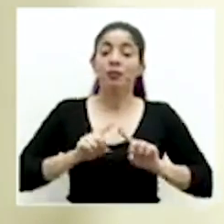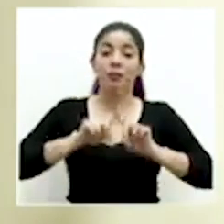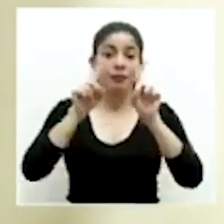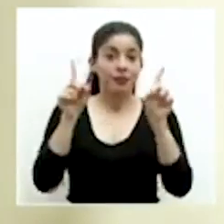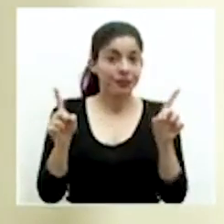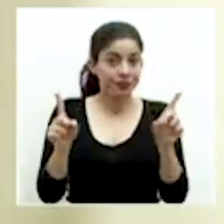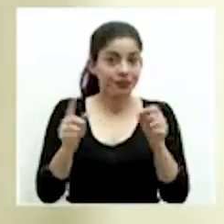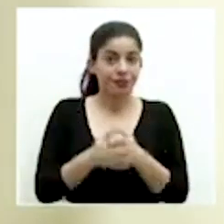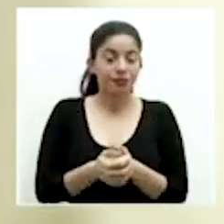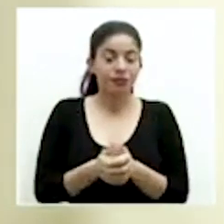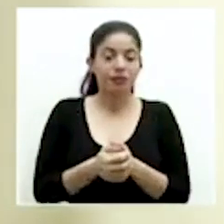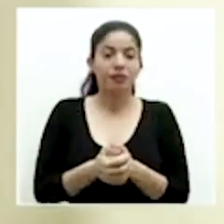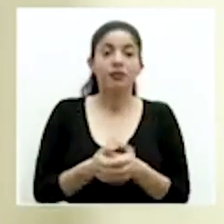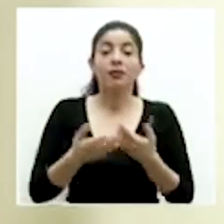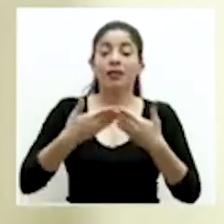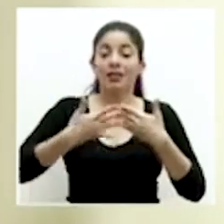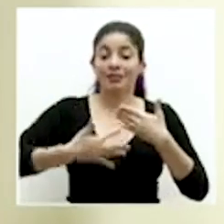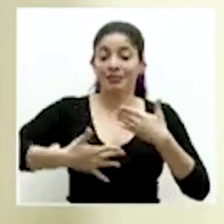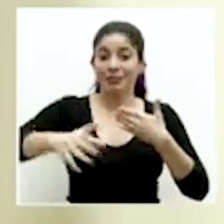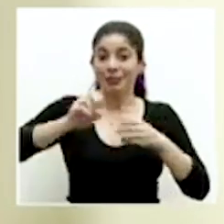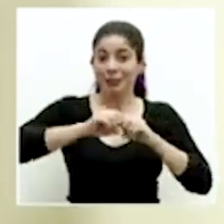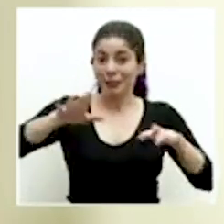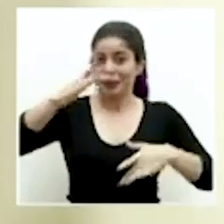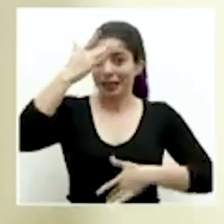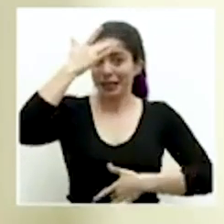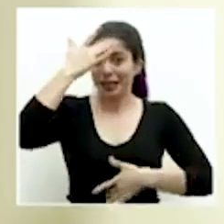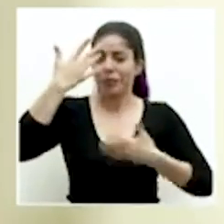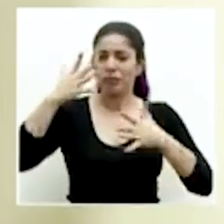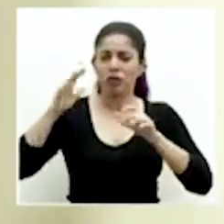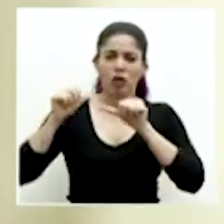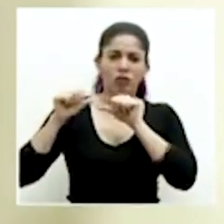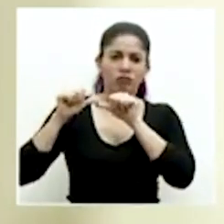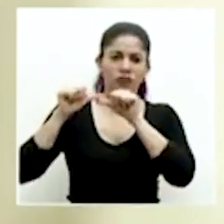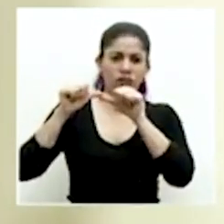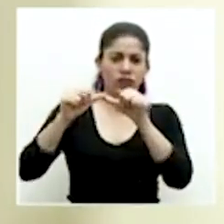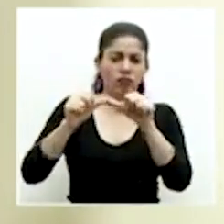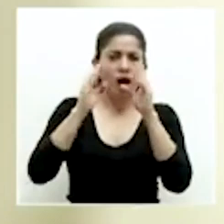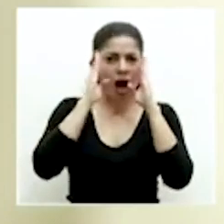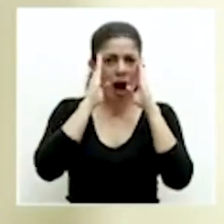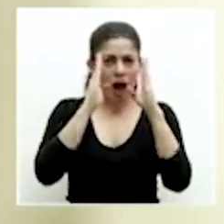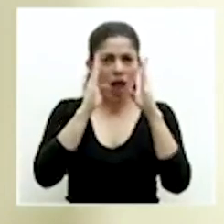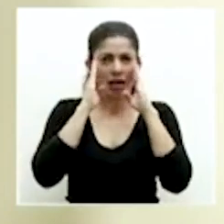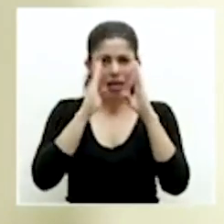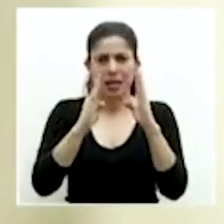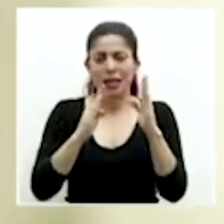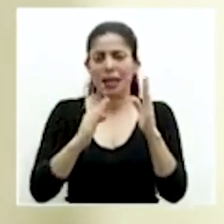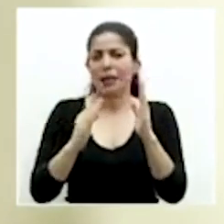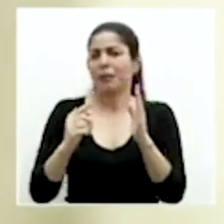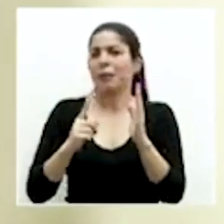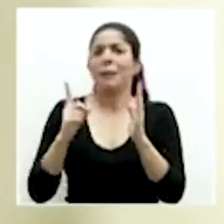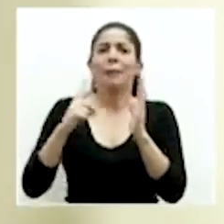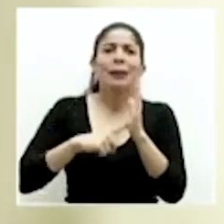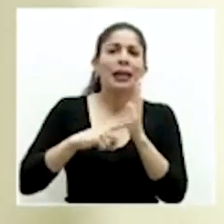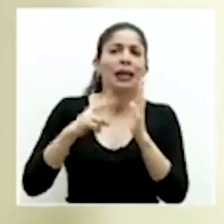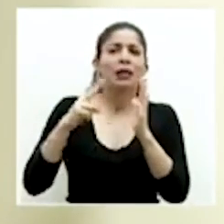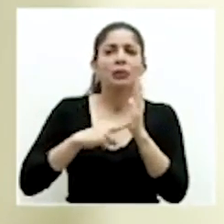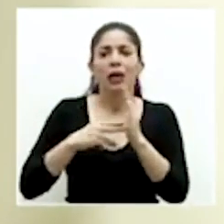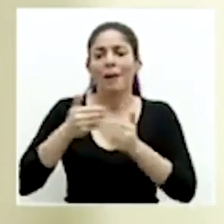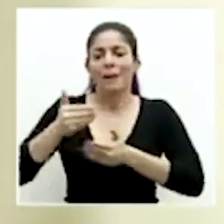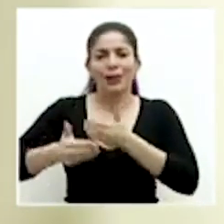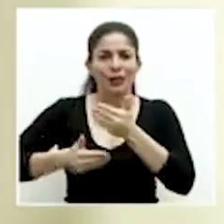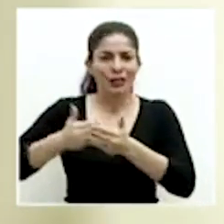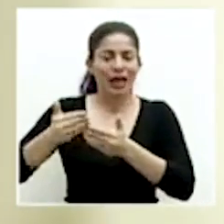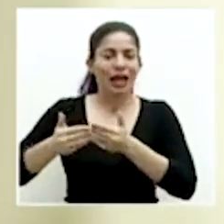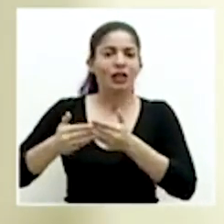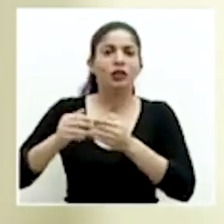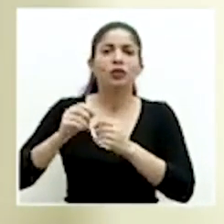Pero durante esta pandemia hemos mantenido atenciones por miles en procedimientos y